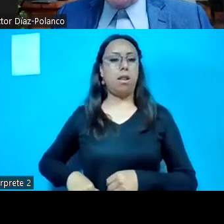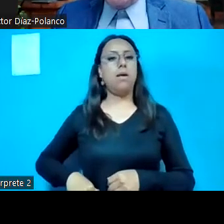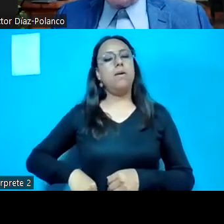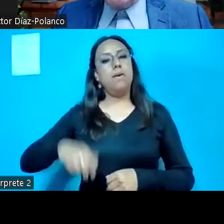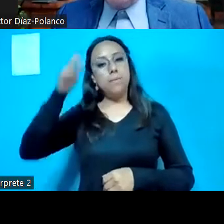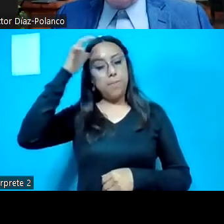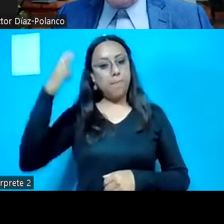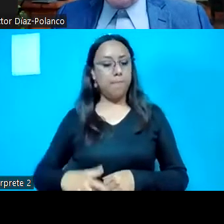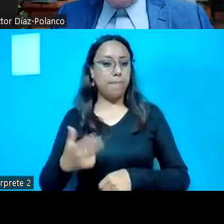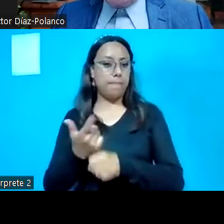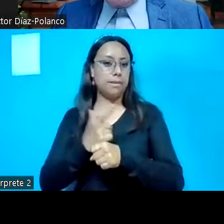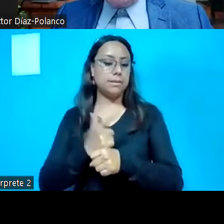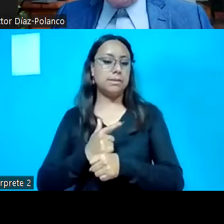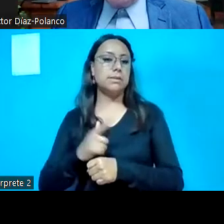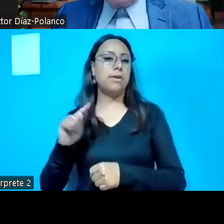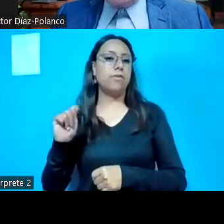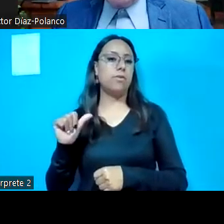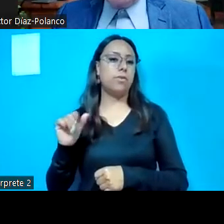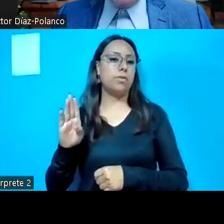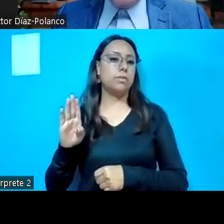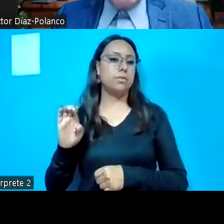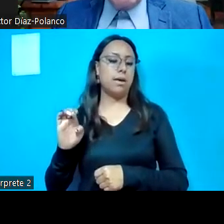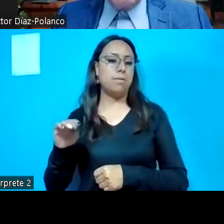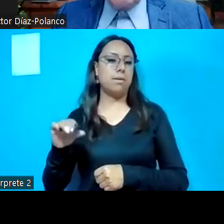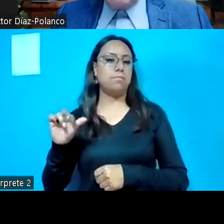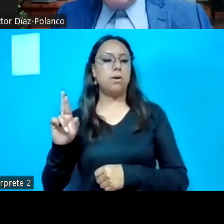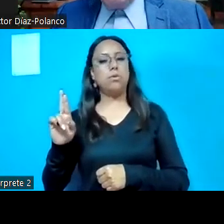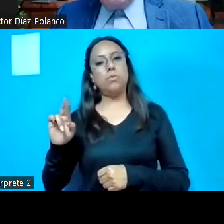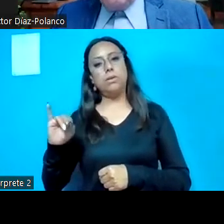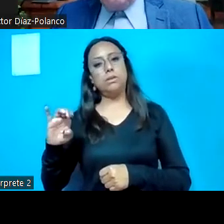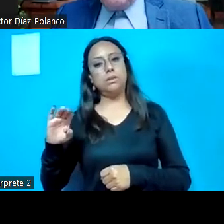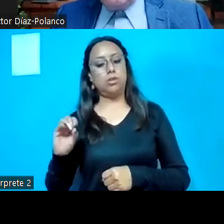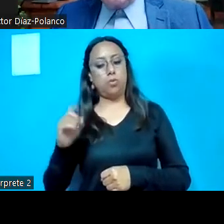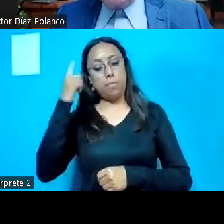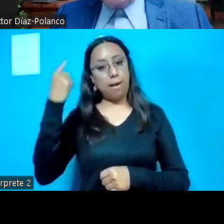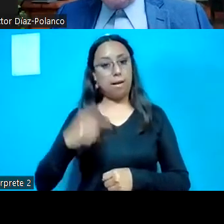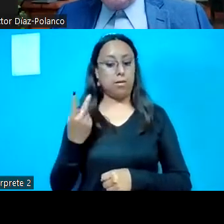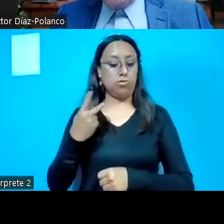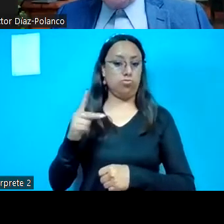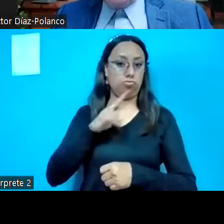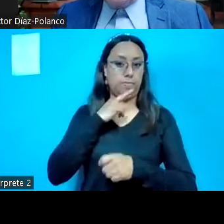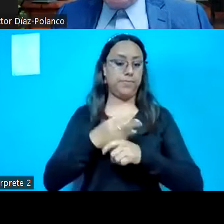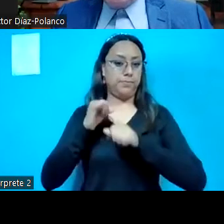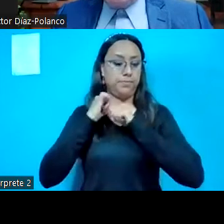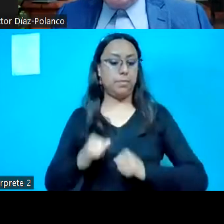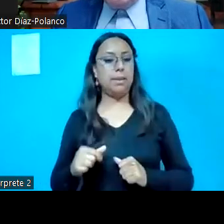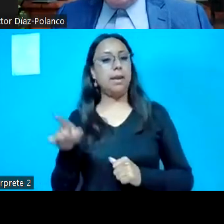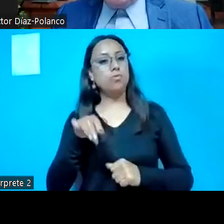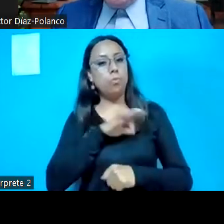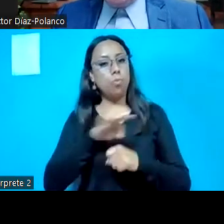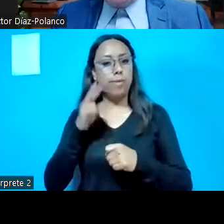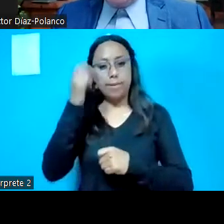Echartea, para que en el orden de sus atribuciones, verifiquen y o dictaminen